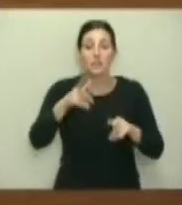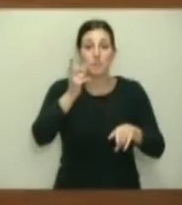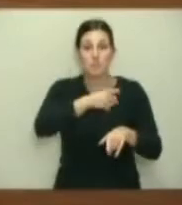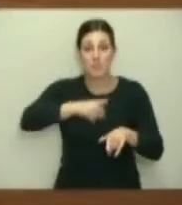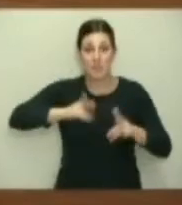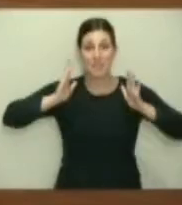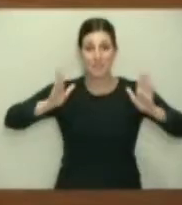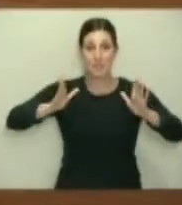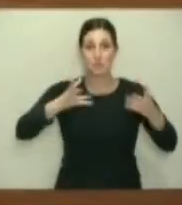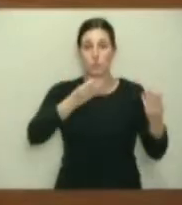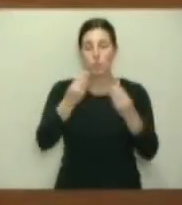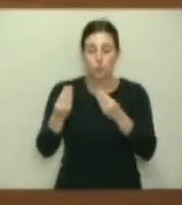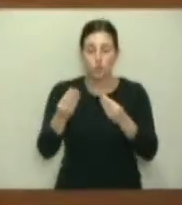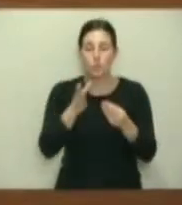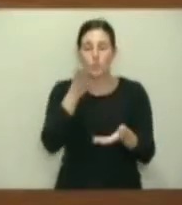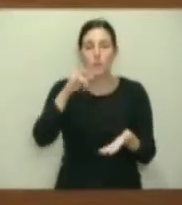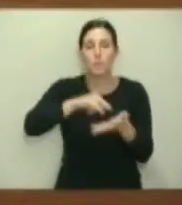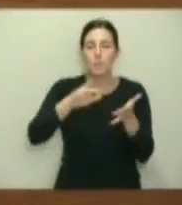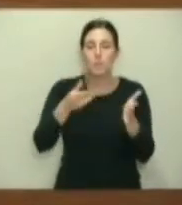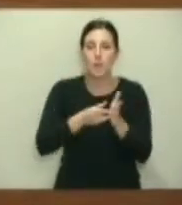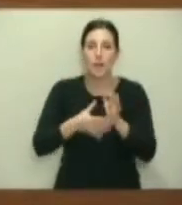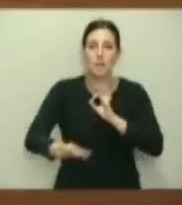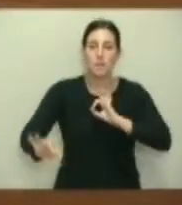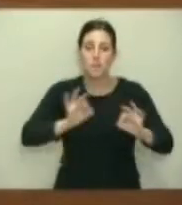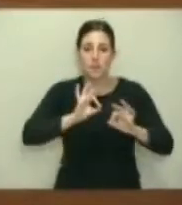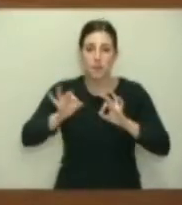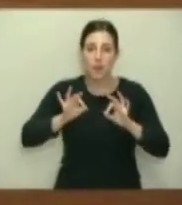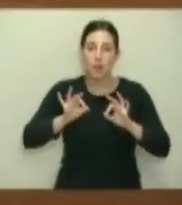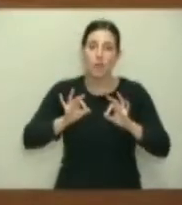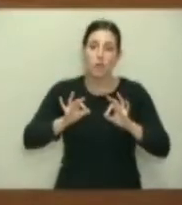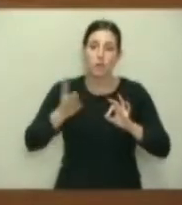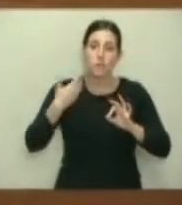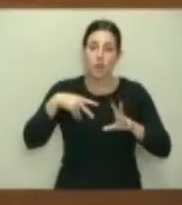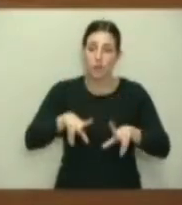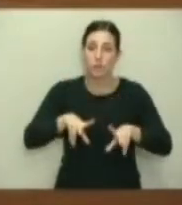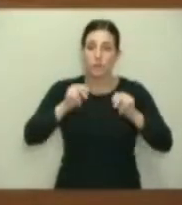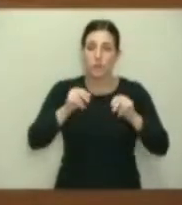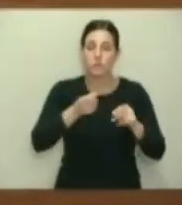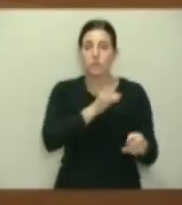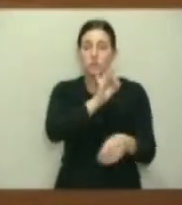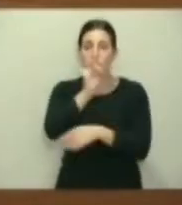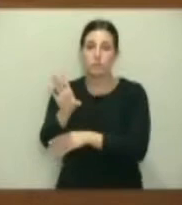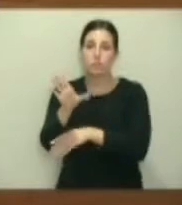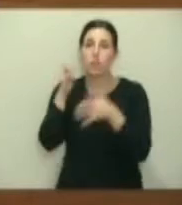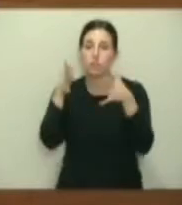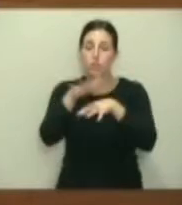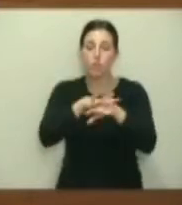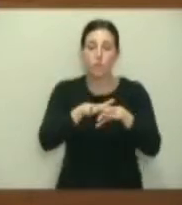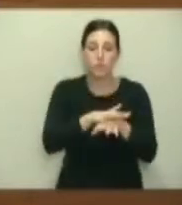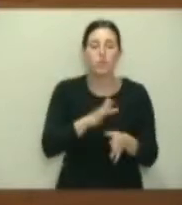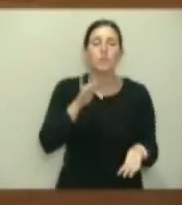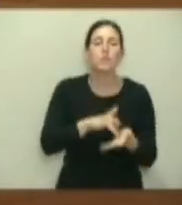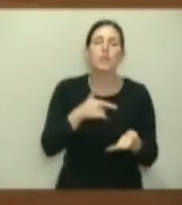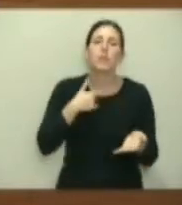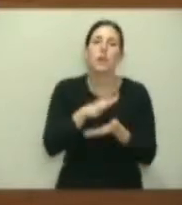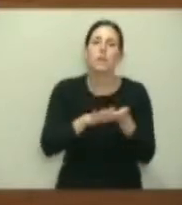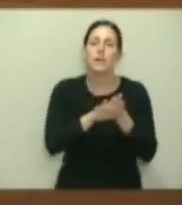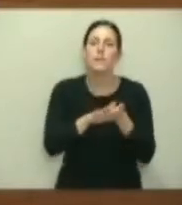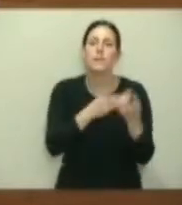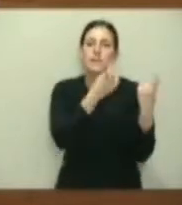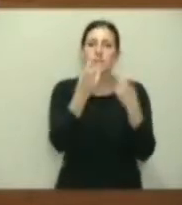Estará listo el plan para llevarlo al Consejo de Gobierno. Cuando hablaba de la necesidad de un plan,